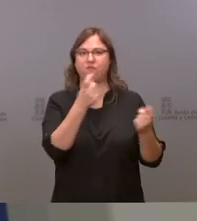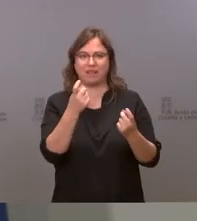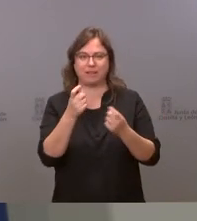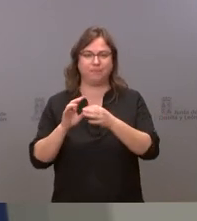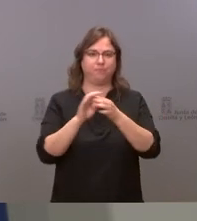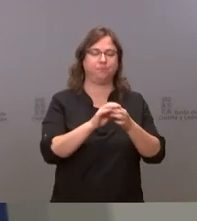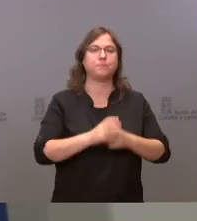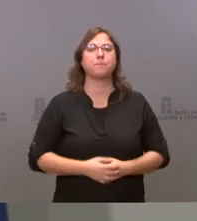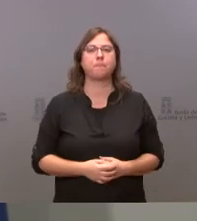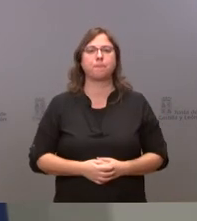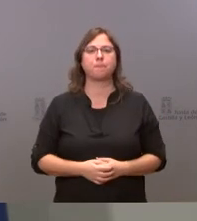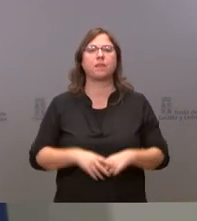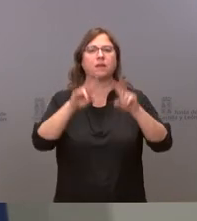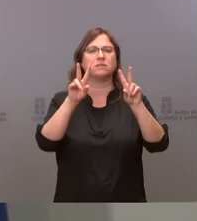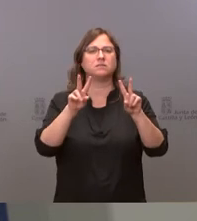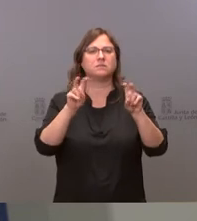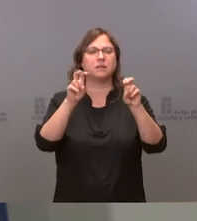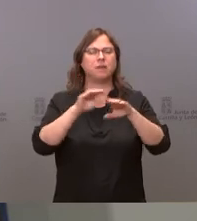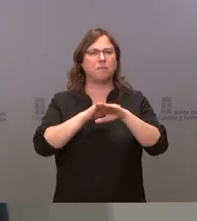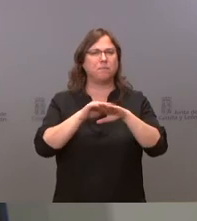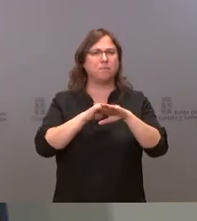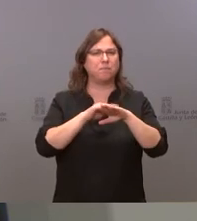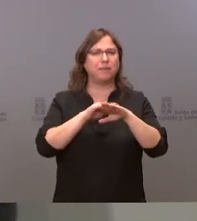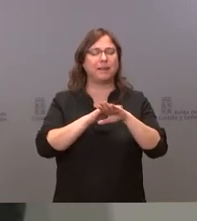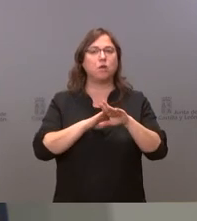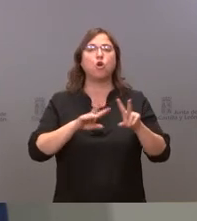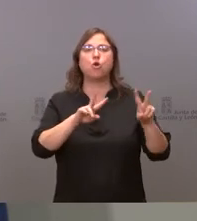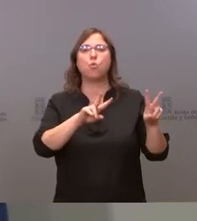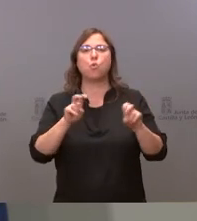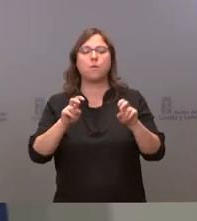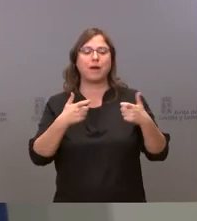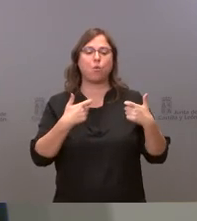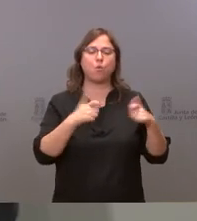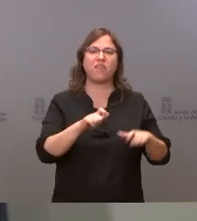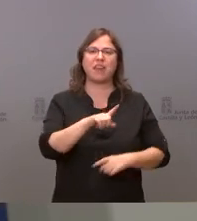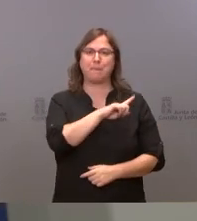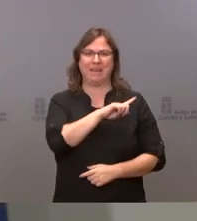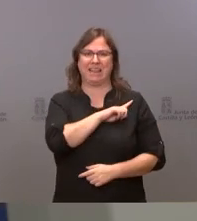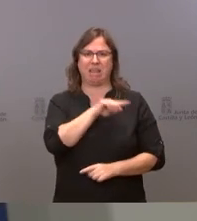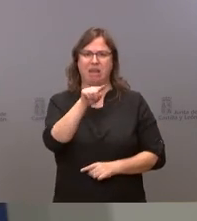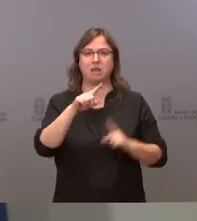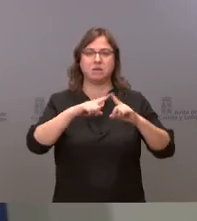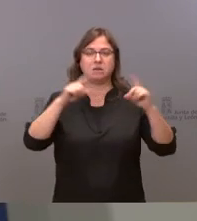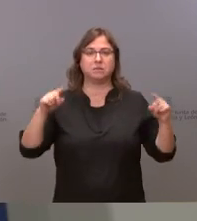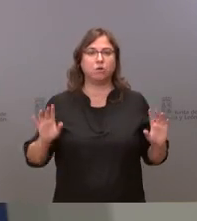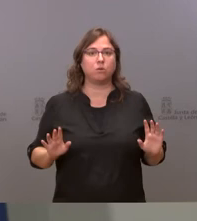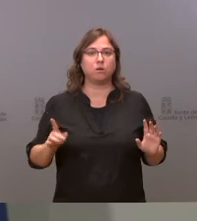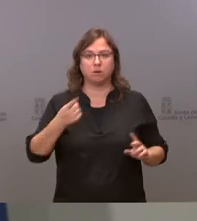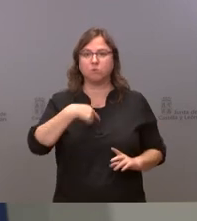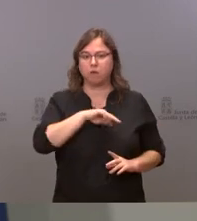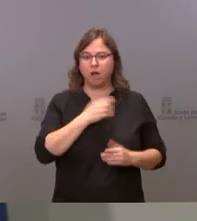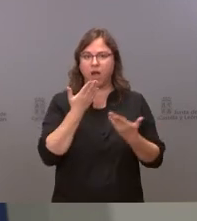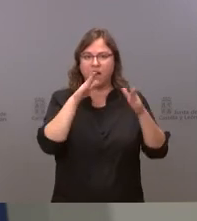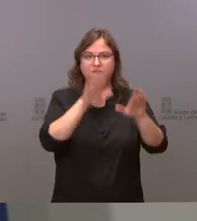sobre el asunto perdón de una nueva unidad militar en Segovia nosotros naturalmente que estamos a